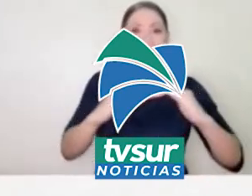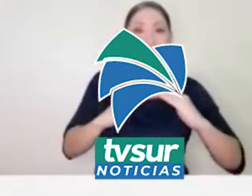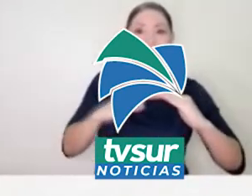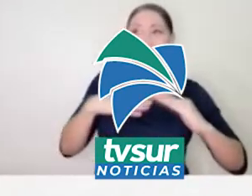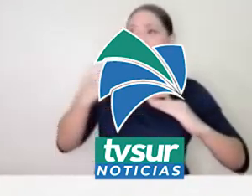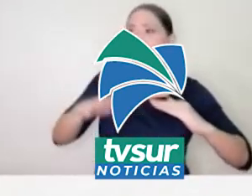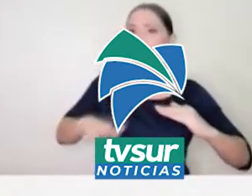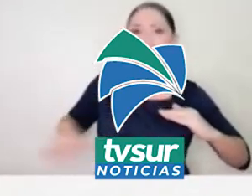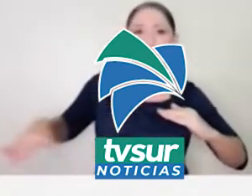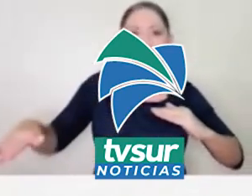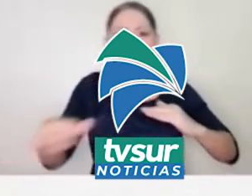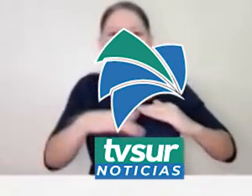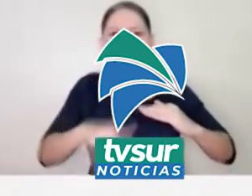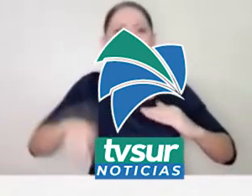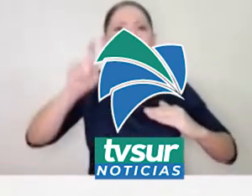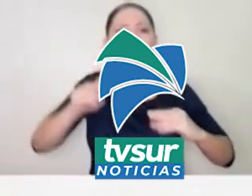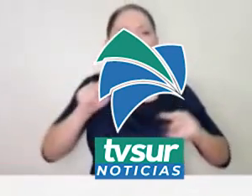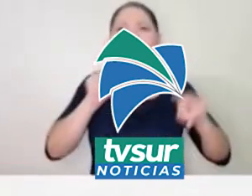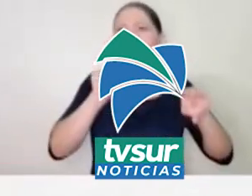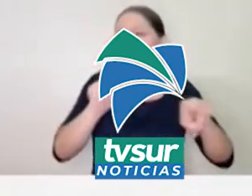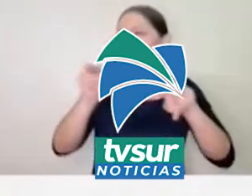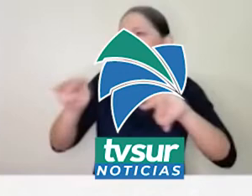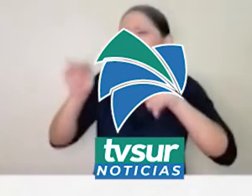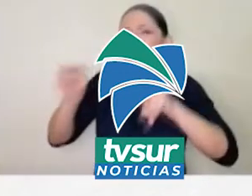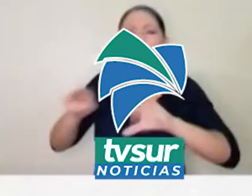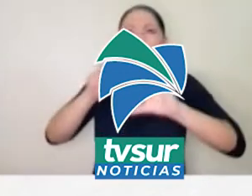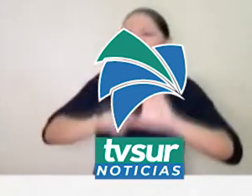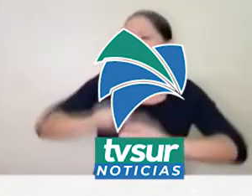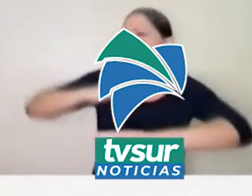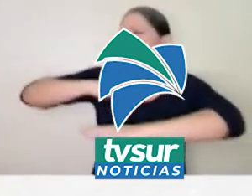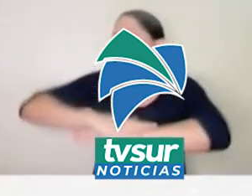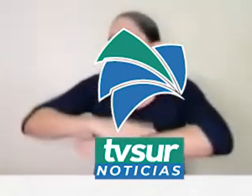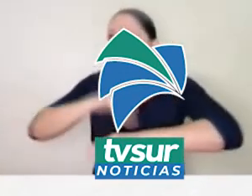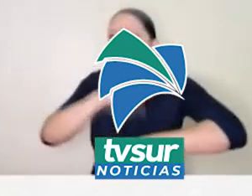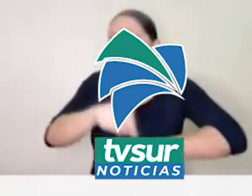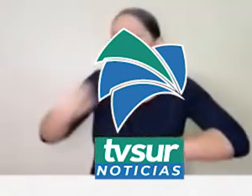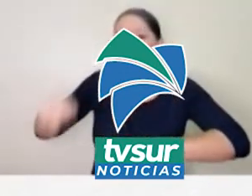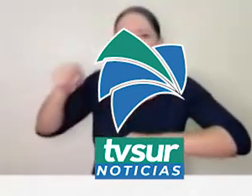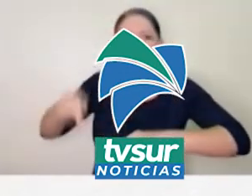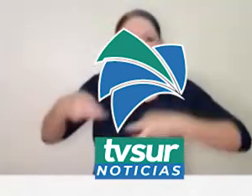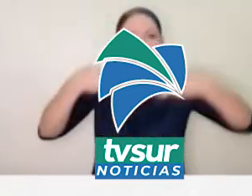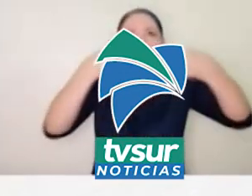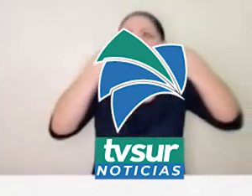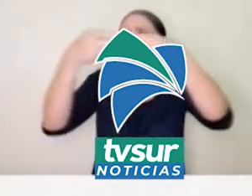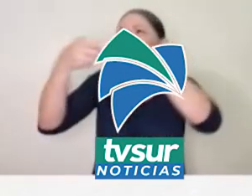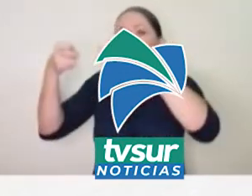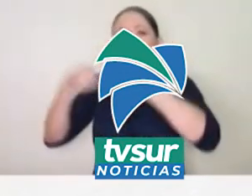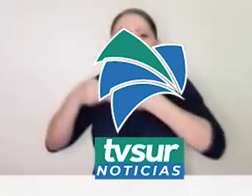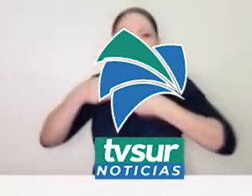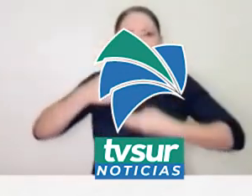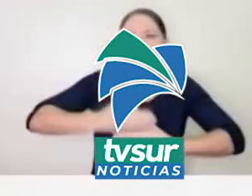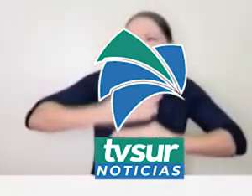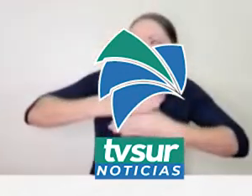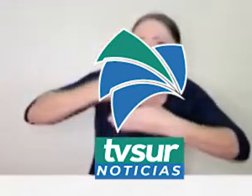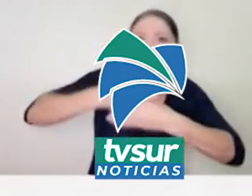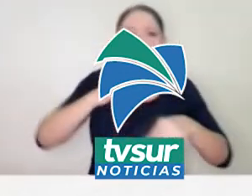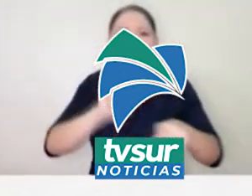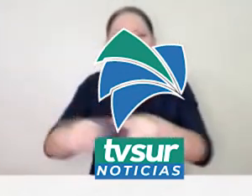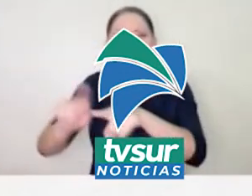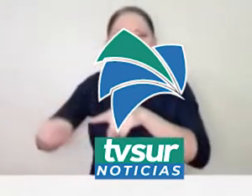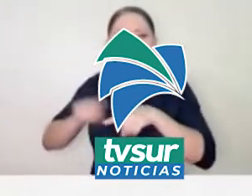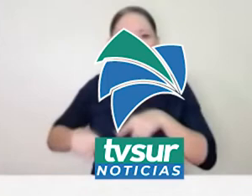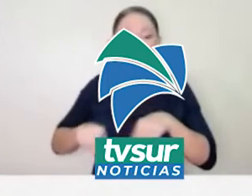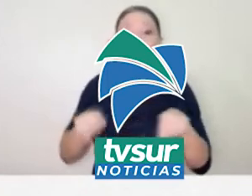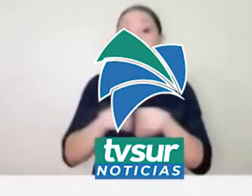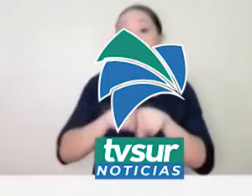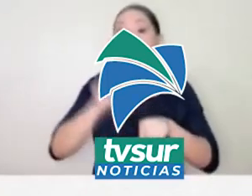y tiene entre sus cualidades el modo Dark Moon, haciendo alusión a que el evento es en modalidad nocturna. Esta herramienta puede